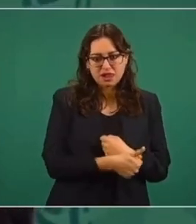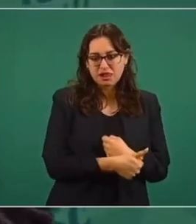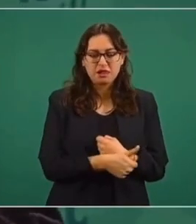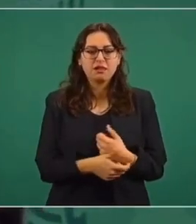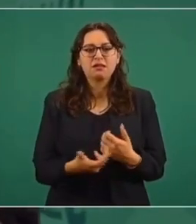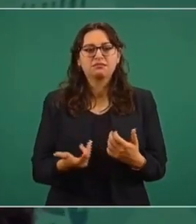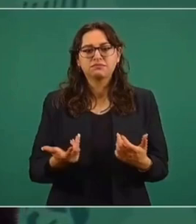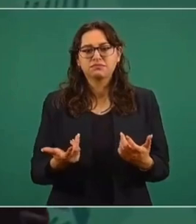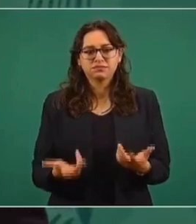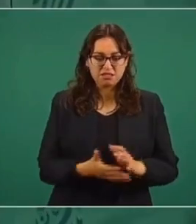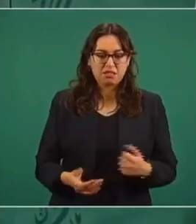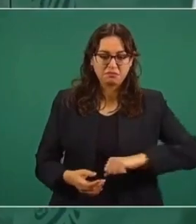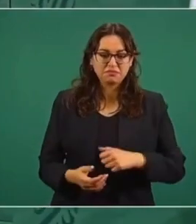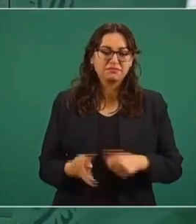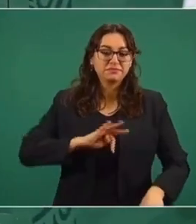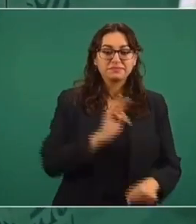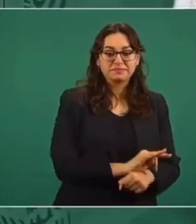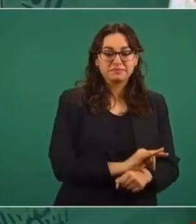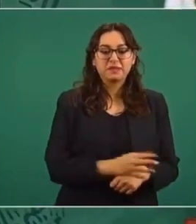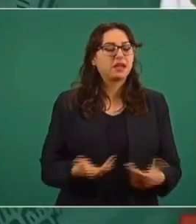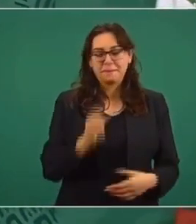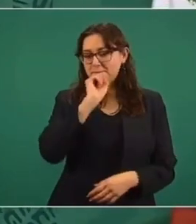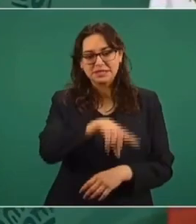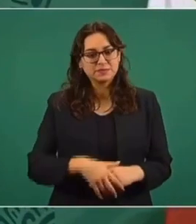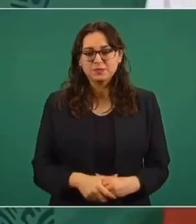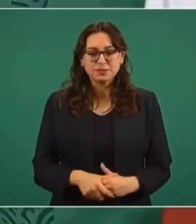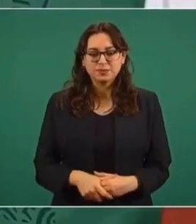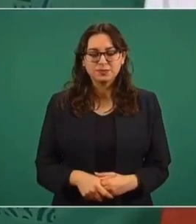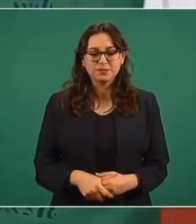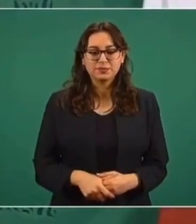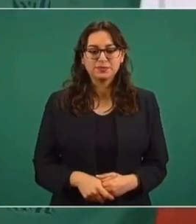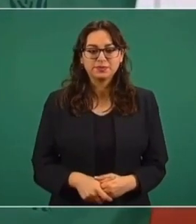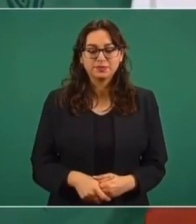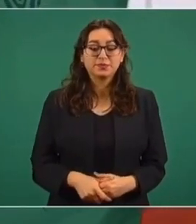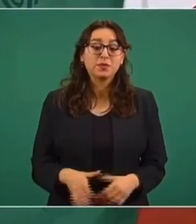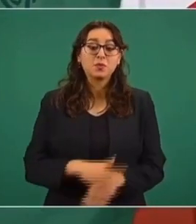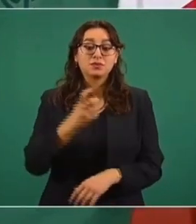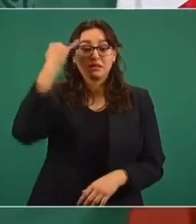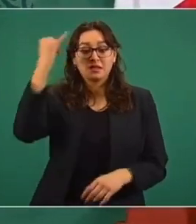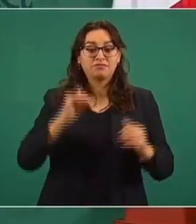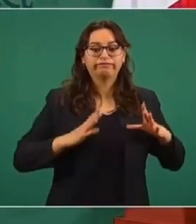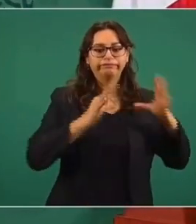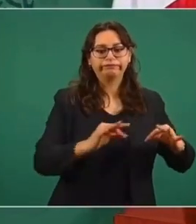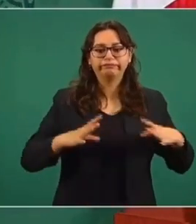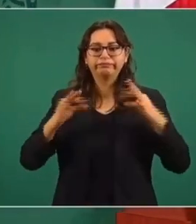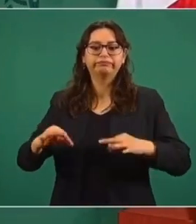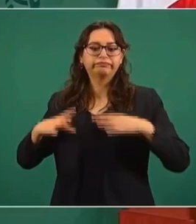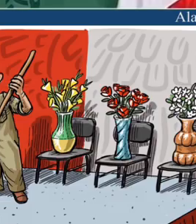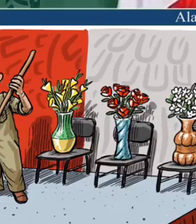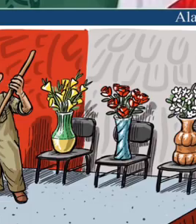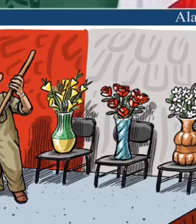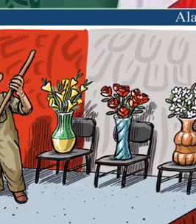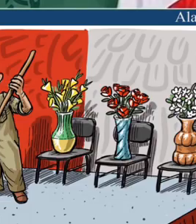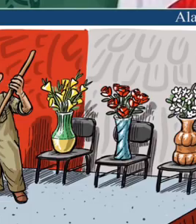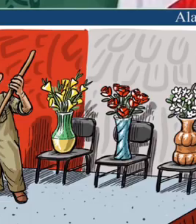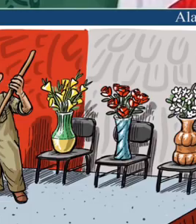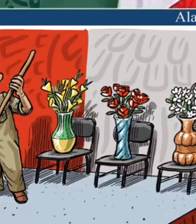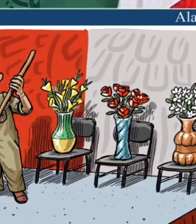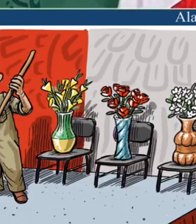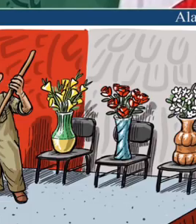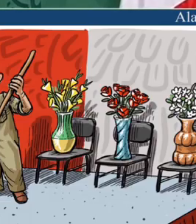son como organismos alcahuetes que justifican todo. O sea, sí, para eso se crearon. Entonces, y cuestan mucho.